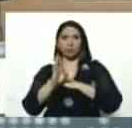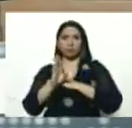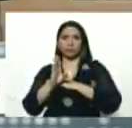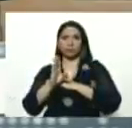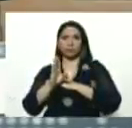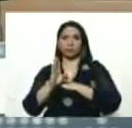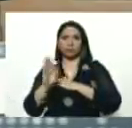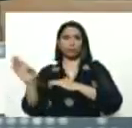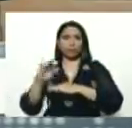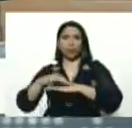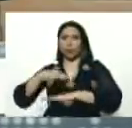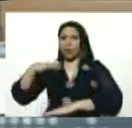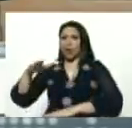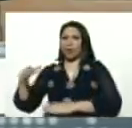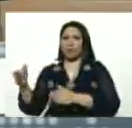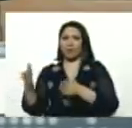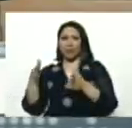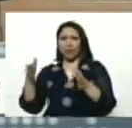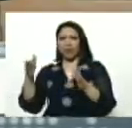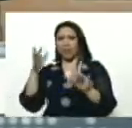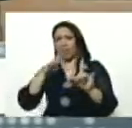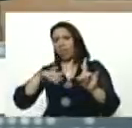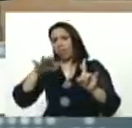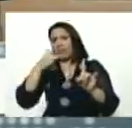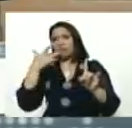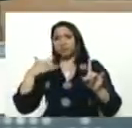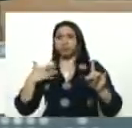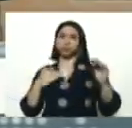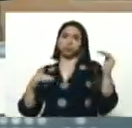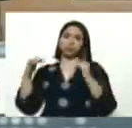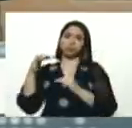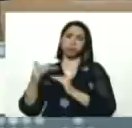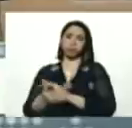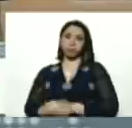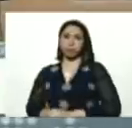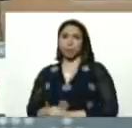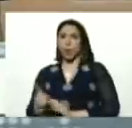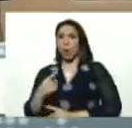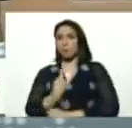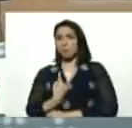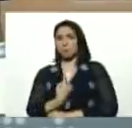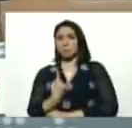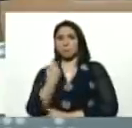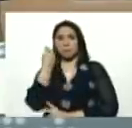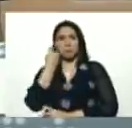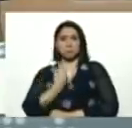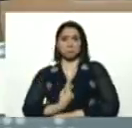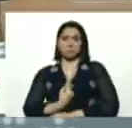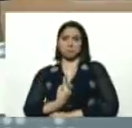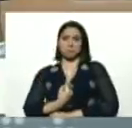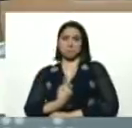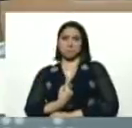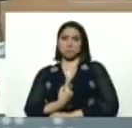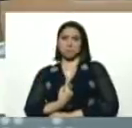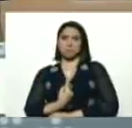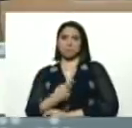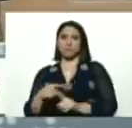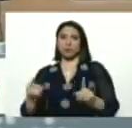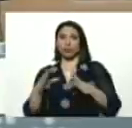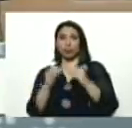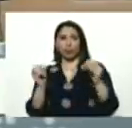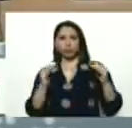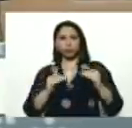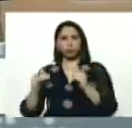que no nos dejamos llevar, por los egos, el egocentrismo, el individualismo, y que todos estamos,